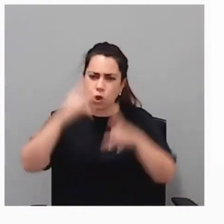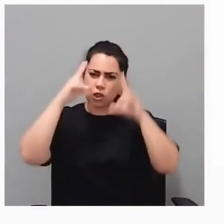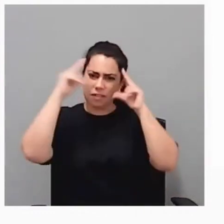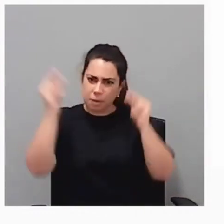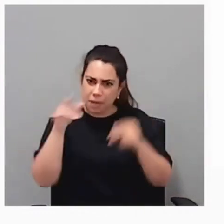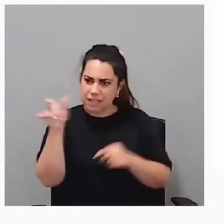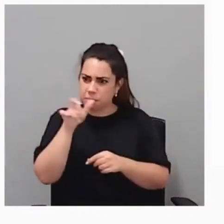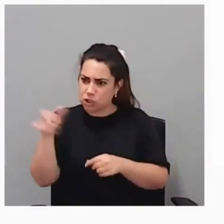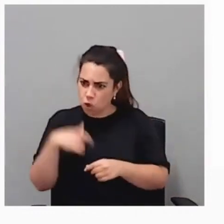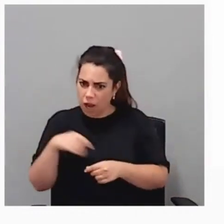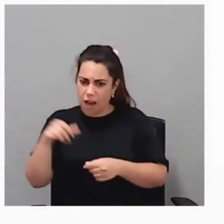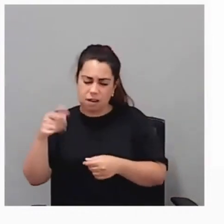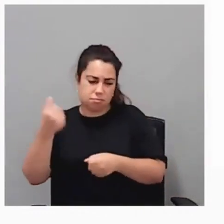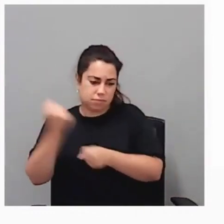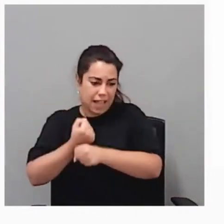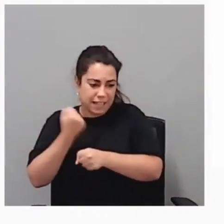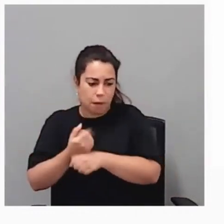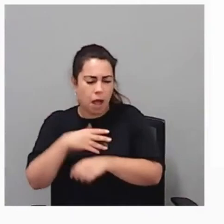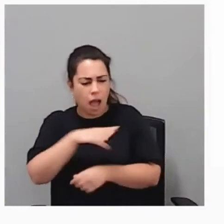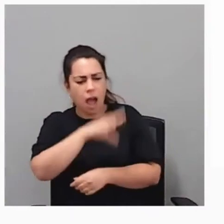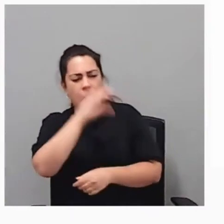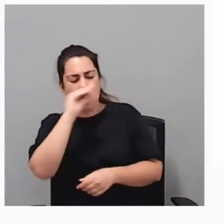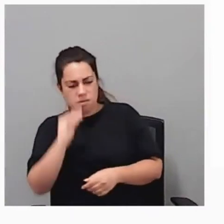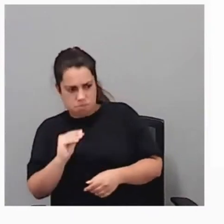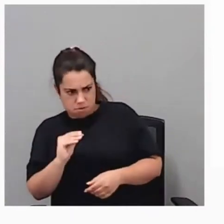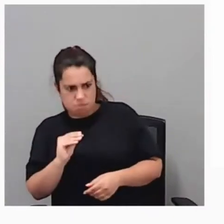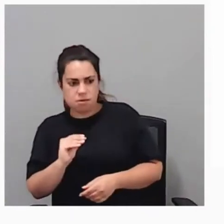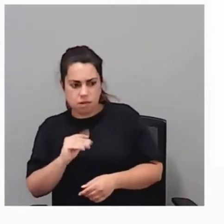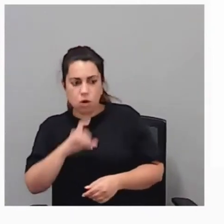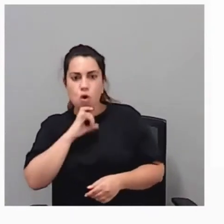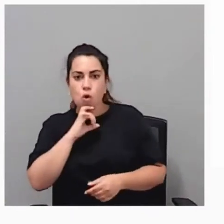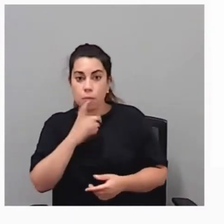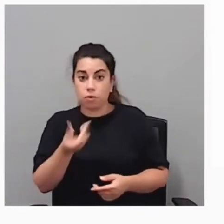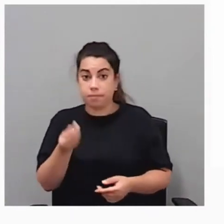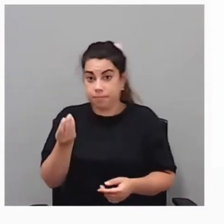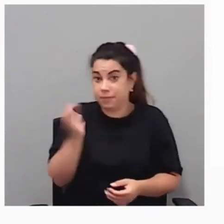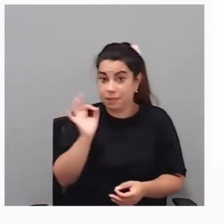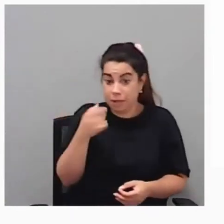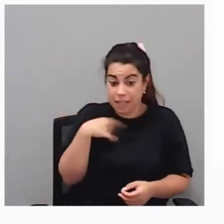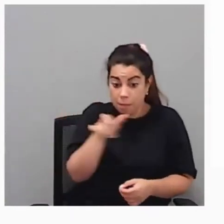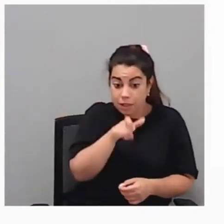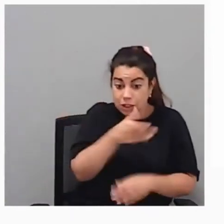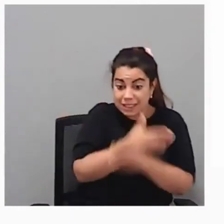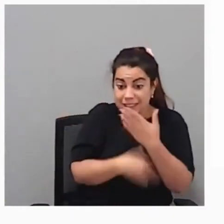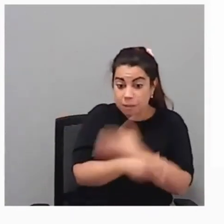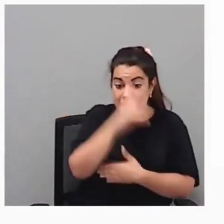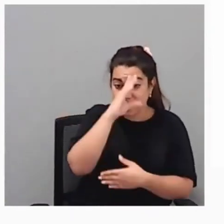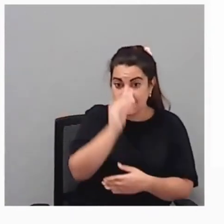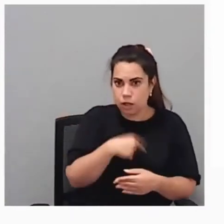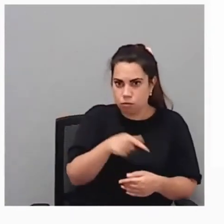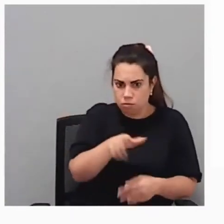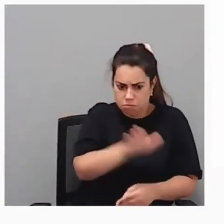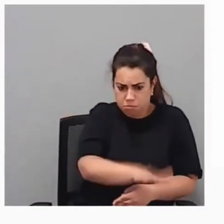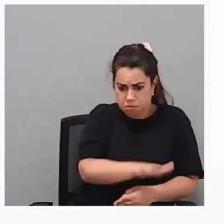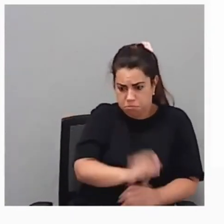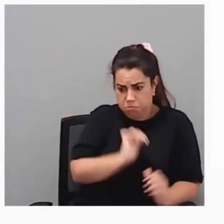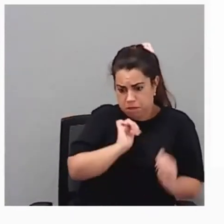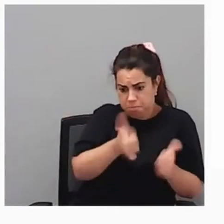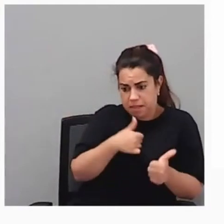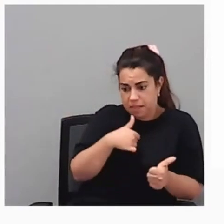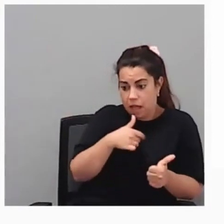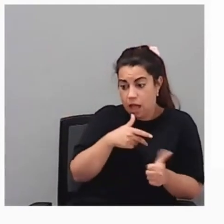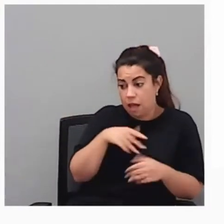estos chicos y chicas desde muy pequeñitos han tenido que ir muchas veces al médico. Con lo cual, simplemente, el tener una bata blanca delante,